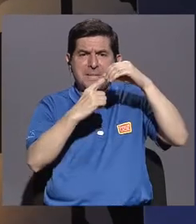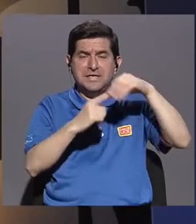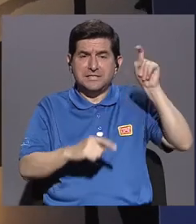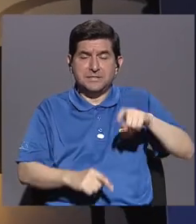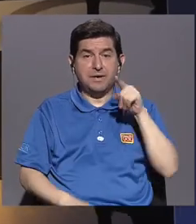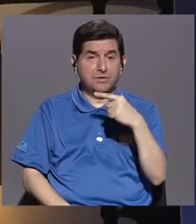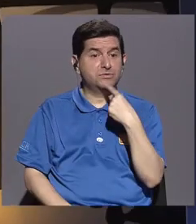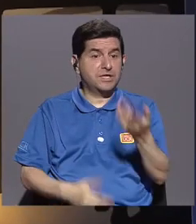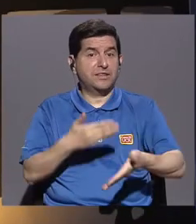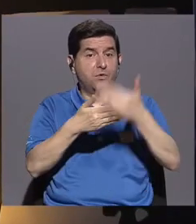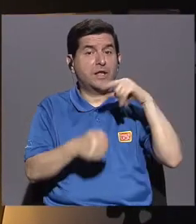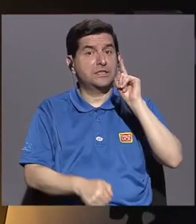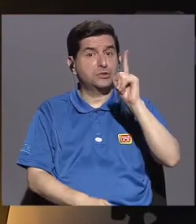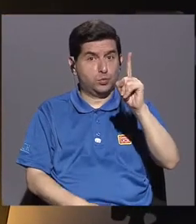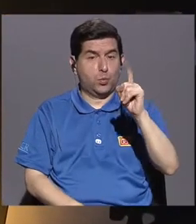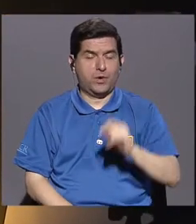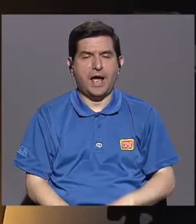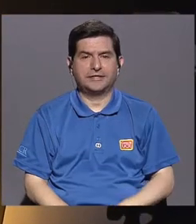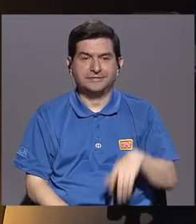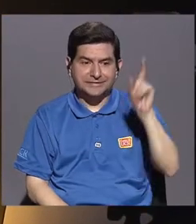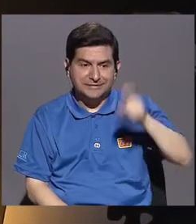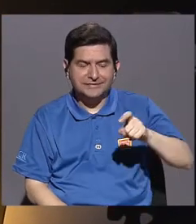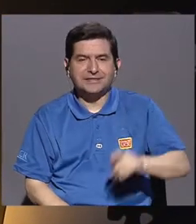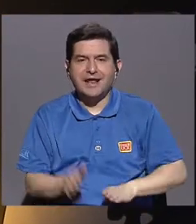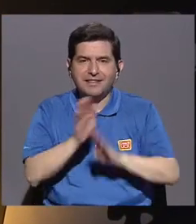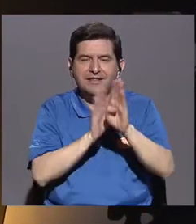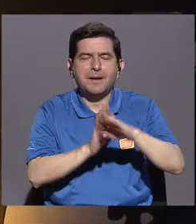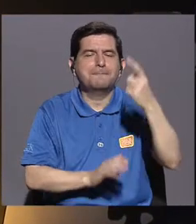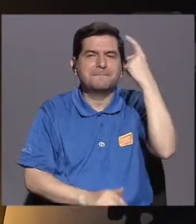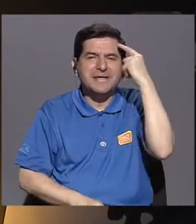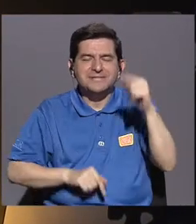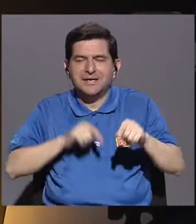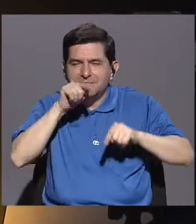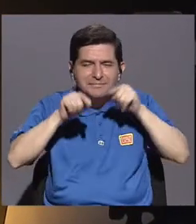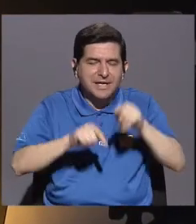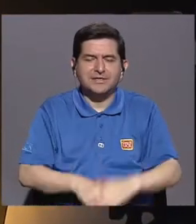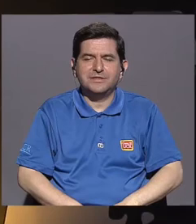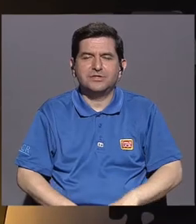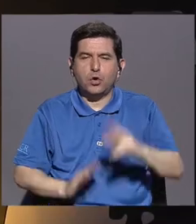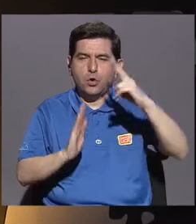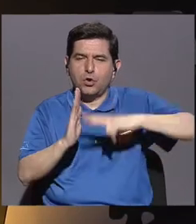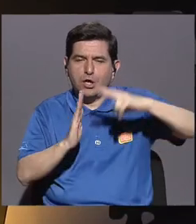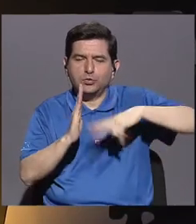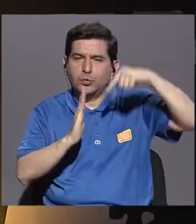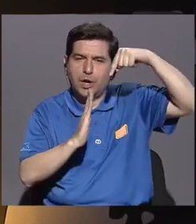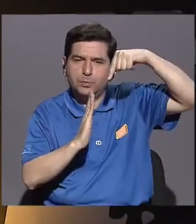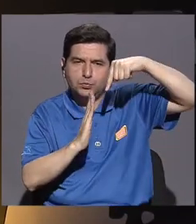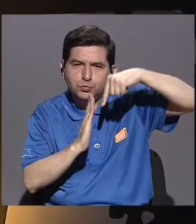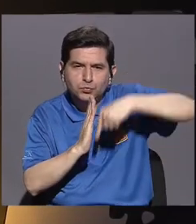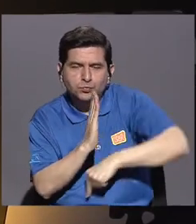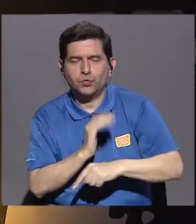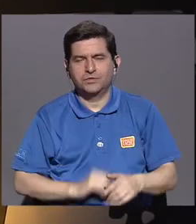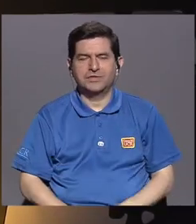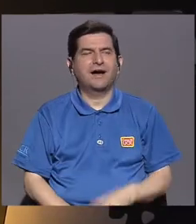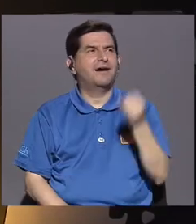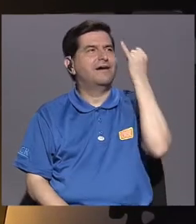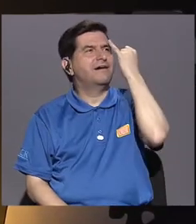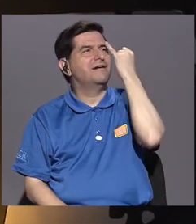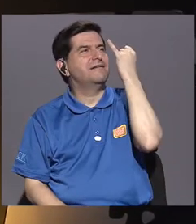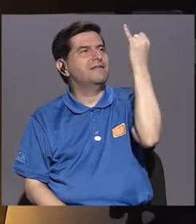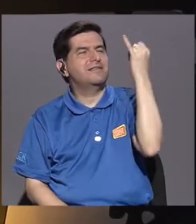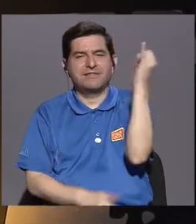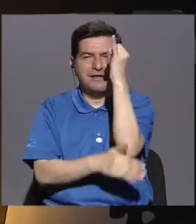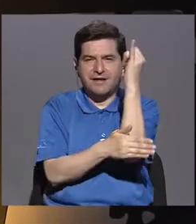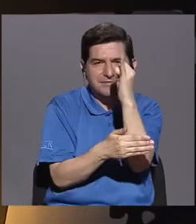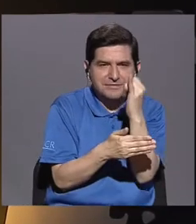acabas de apuntar una, que es justo la necesidad de desarrollar pensamiento crítico, una lectura profunda. ¿Cómo fue el concepto o el